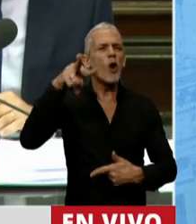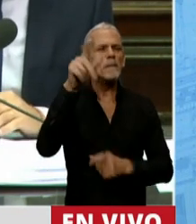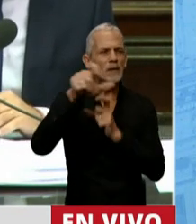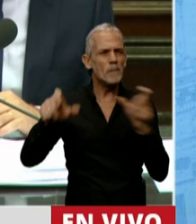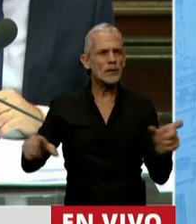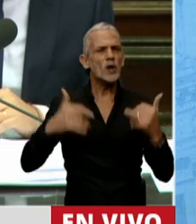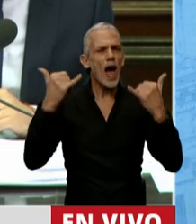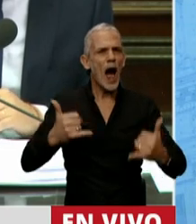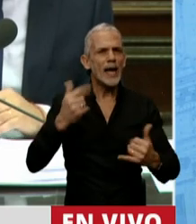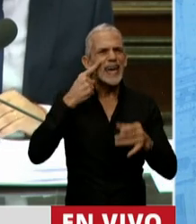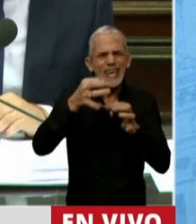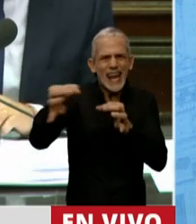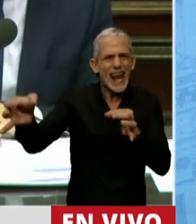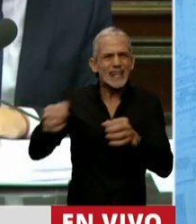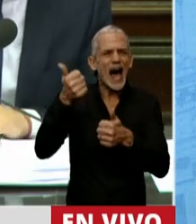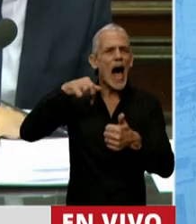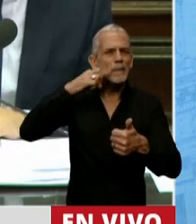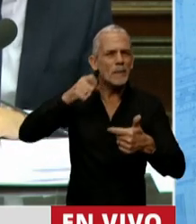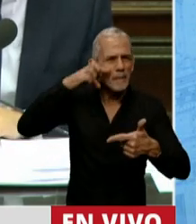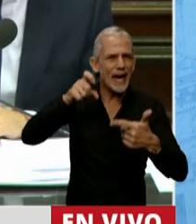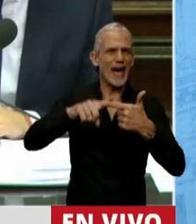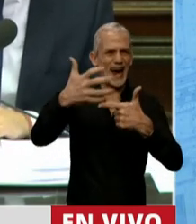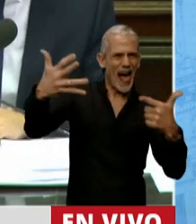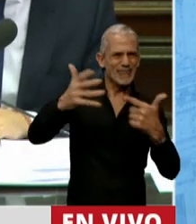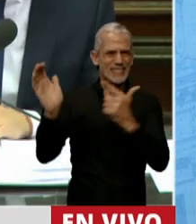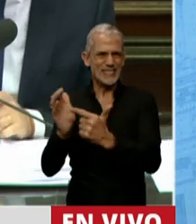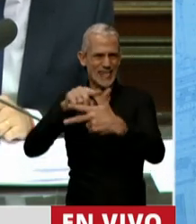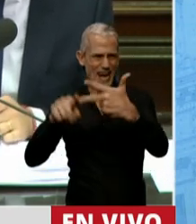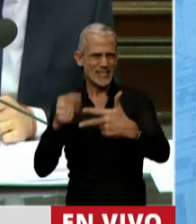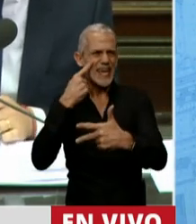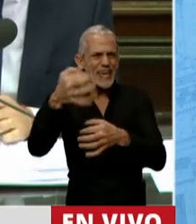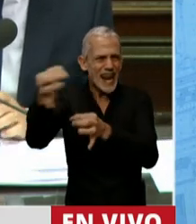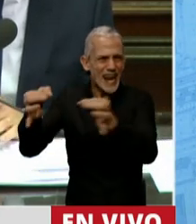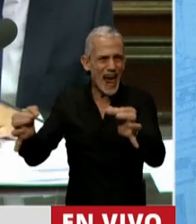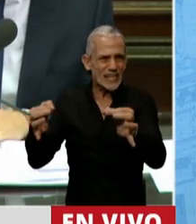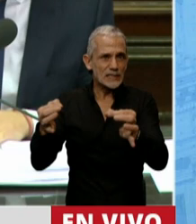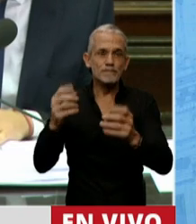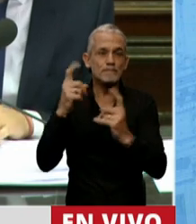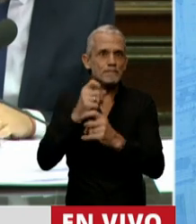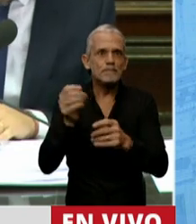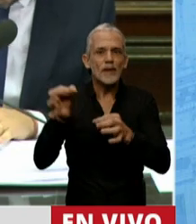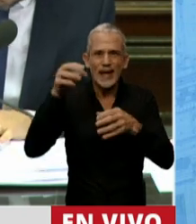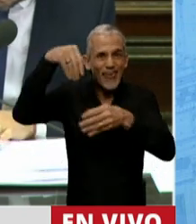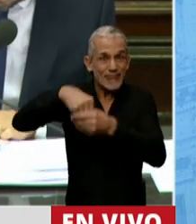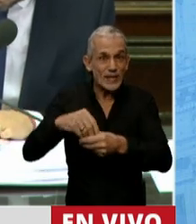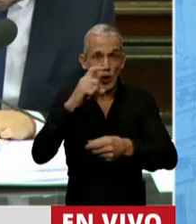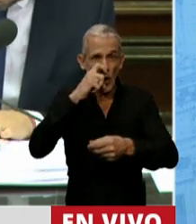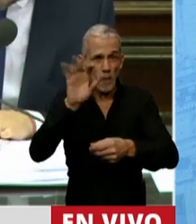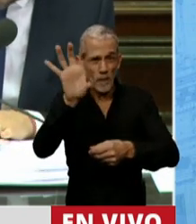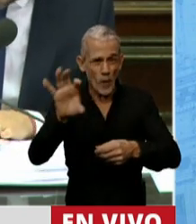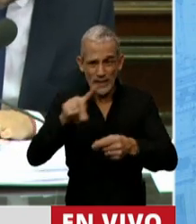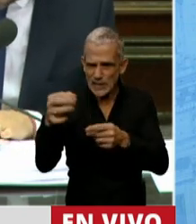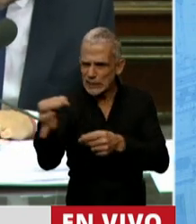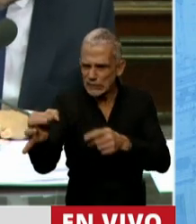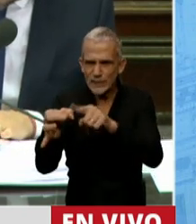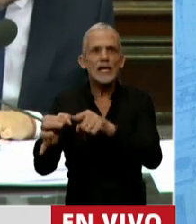personas en las islas Apipé, Apipé Grande y Apipé Chico, que para transitar dentro de la provincia y dentro del país